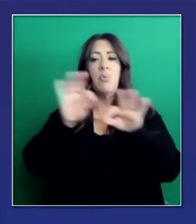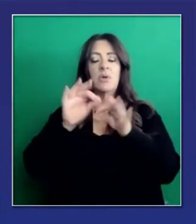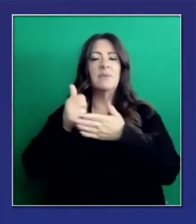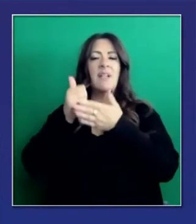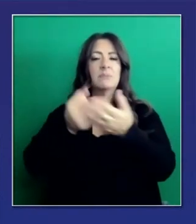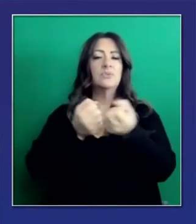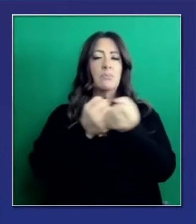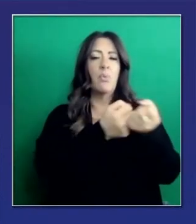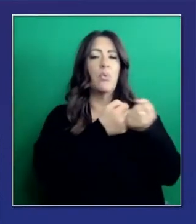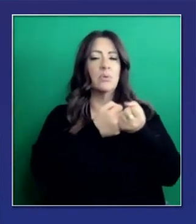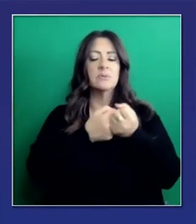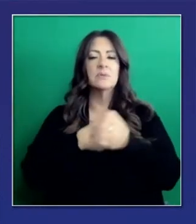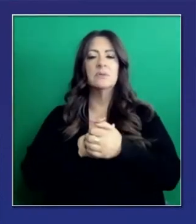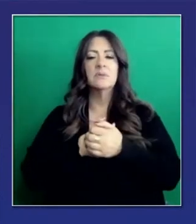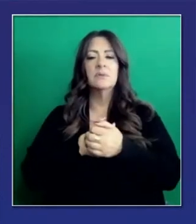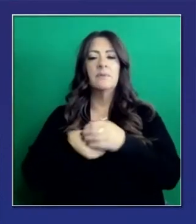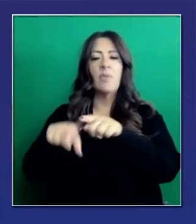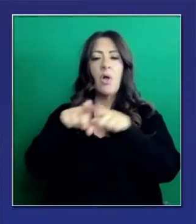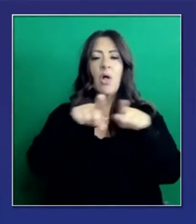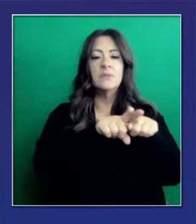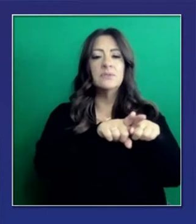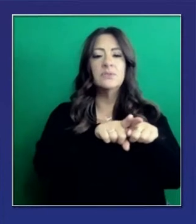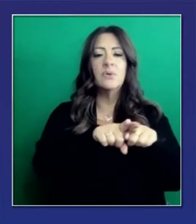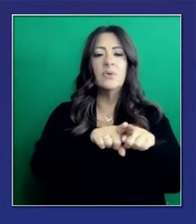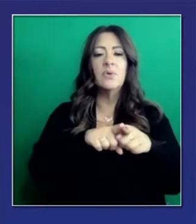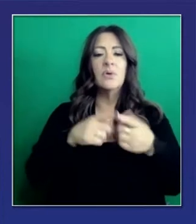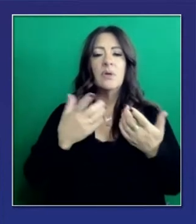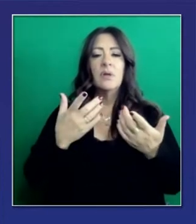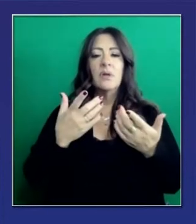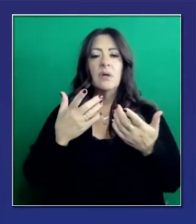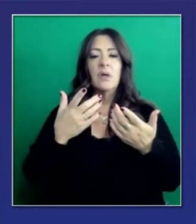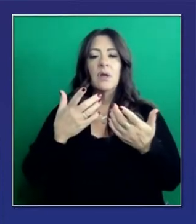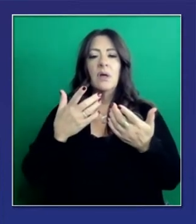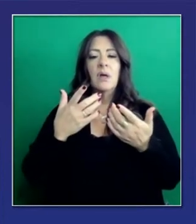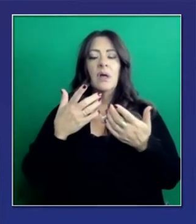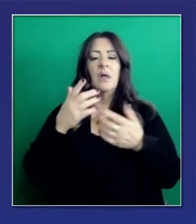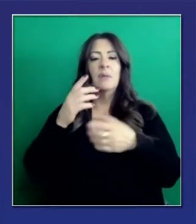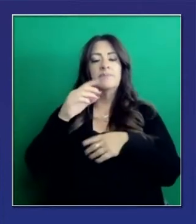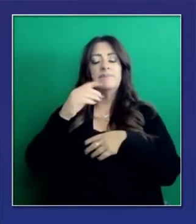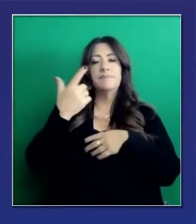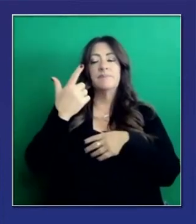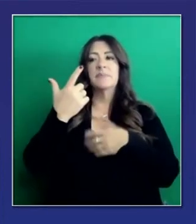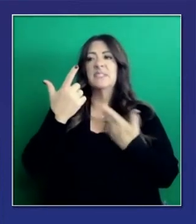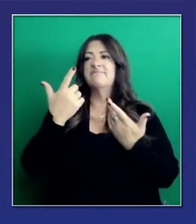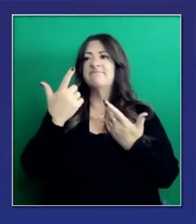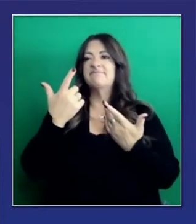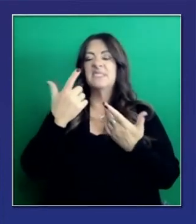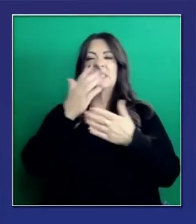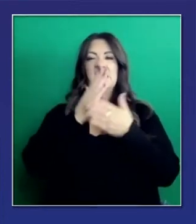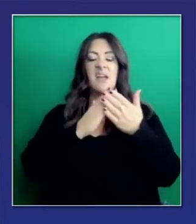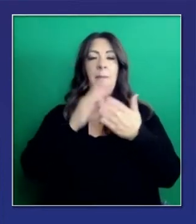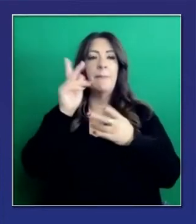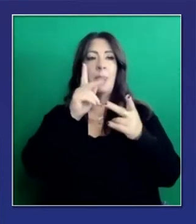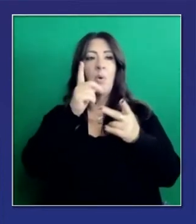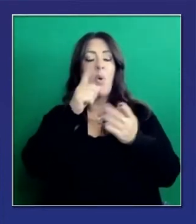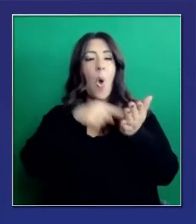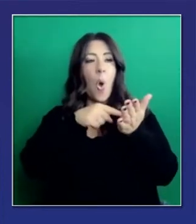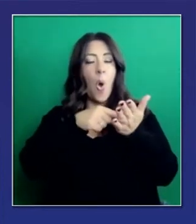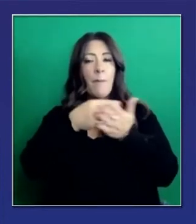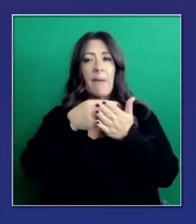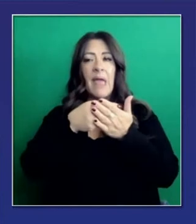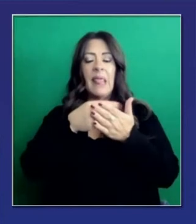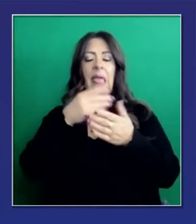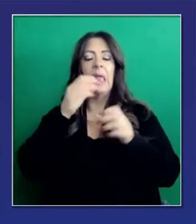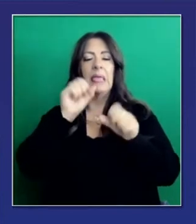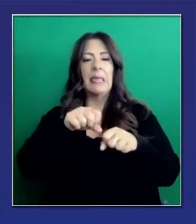nos fijemos en el modo de pagar el 80%, pero que el 20% del alquiler sea perdonado también. Esa es la